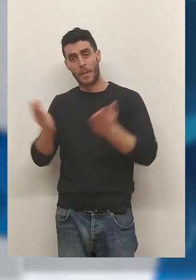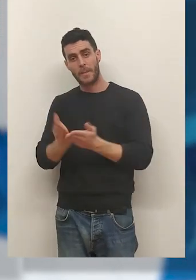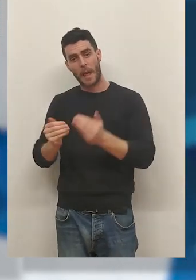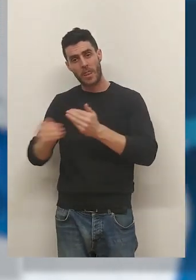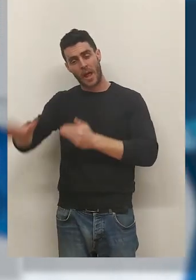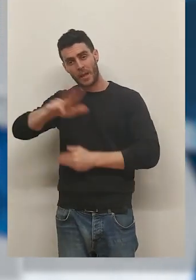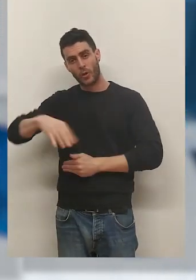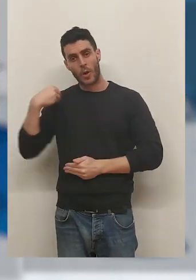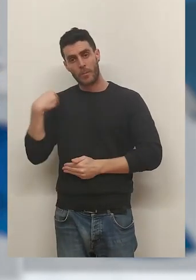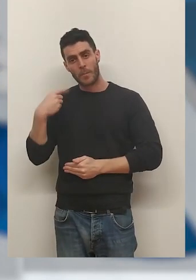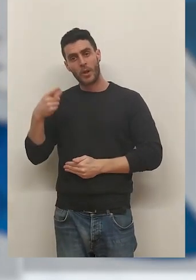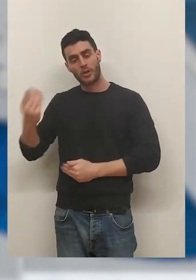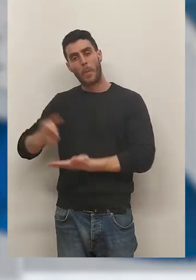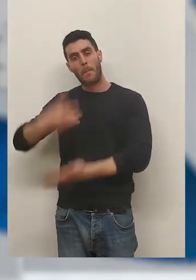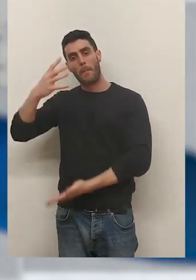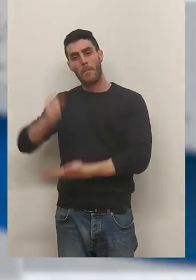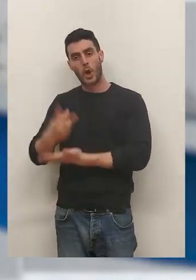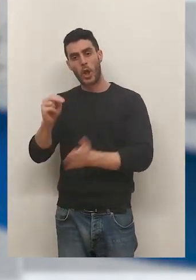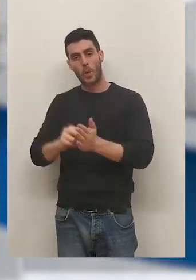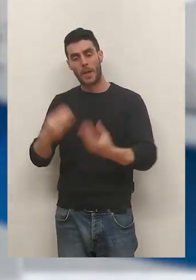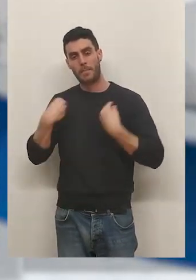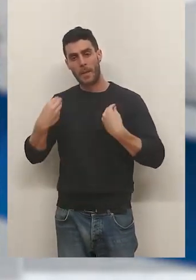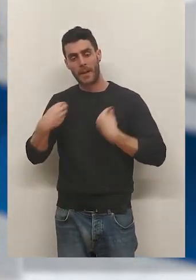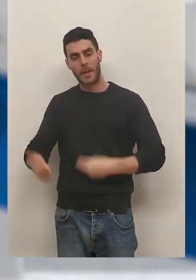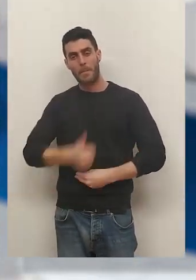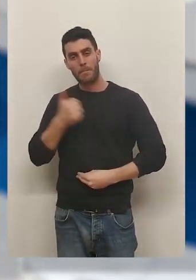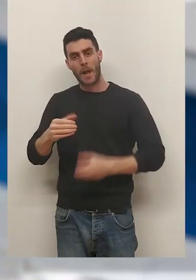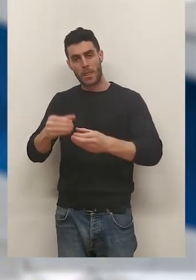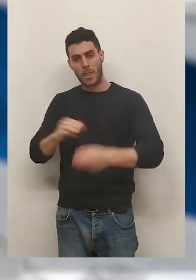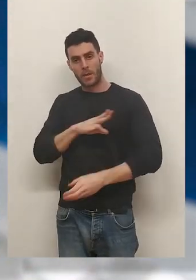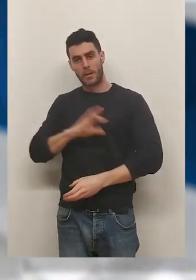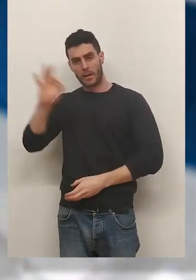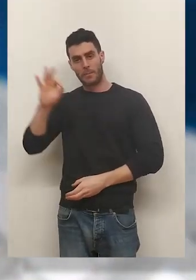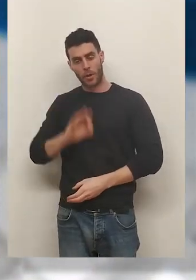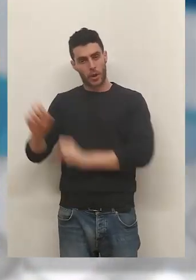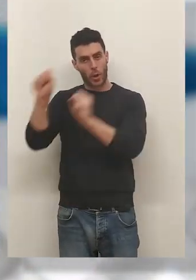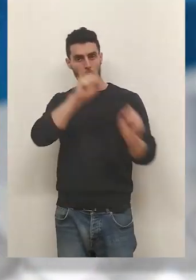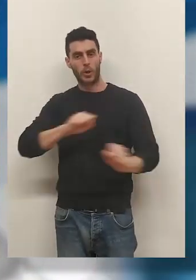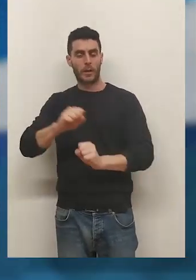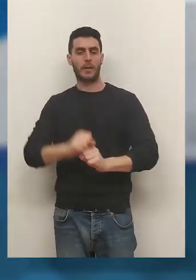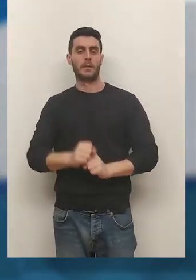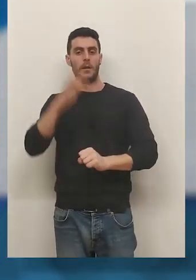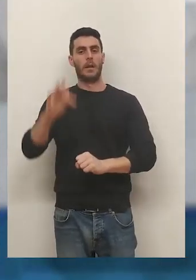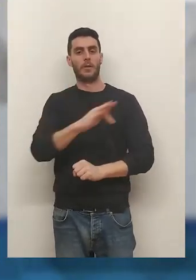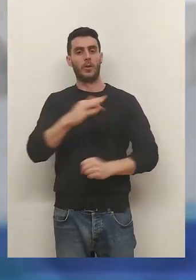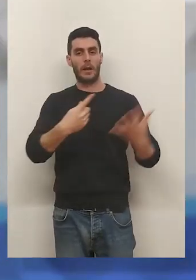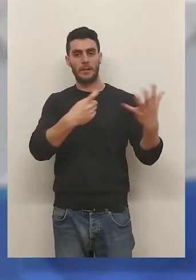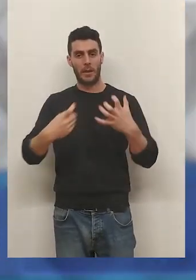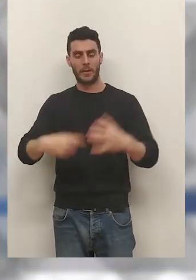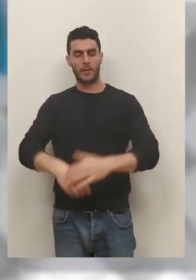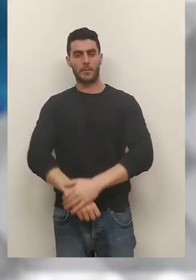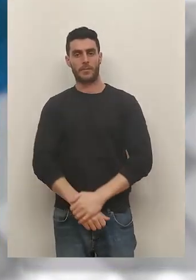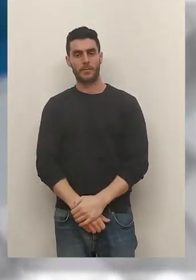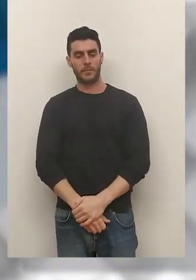previstas en este entorno pasarán a ser bloques con más de 2.000 viviendas, de las que un 30% serán protegidas, en total unas 600.